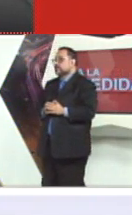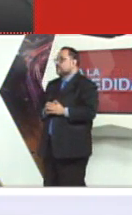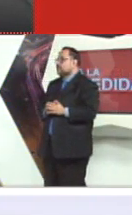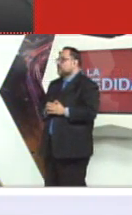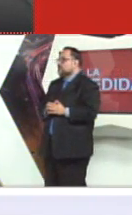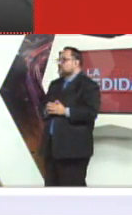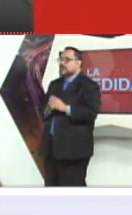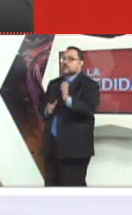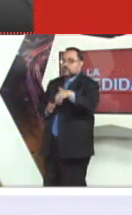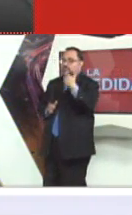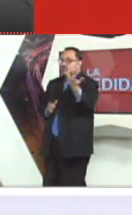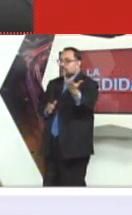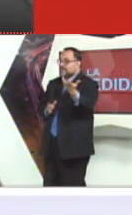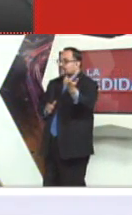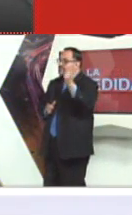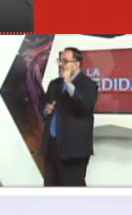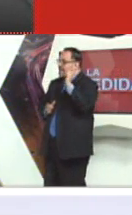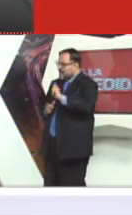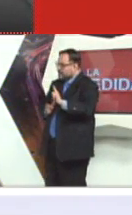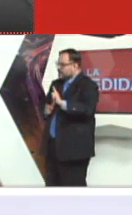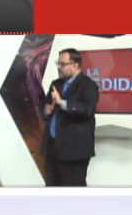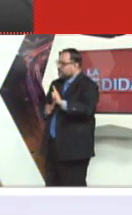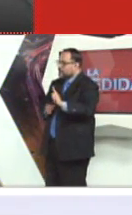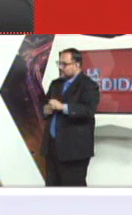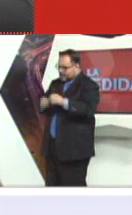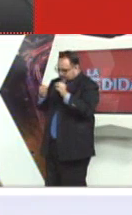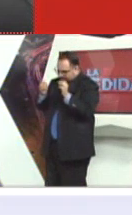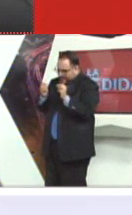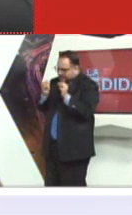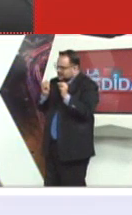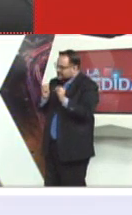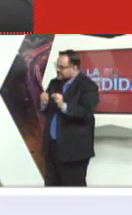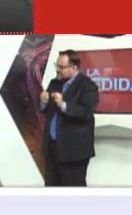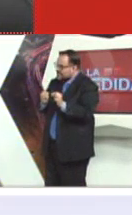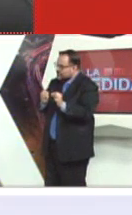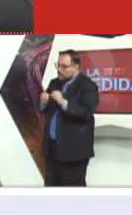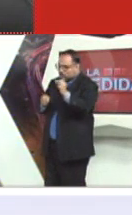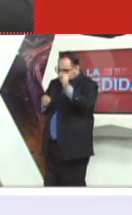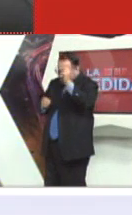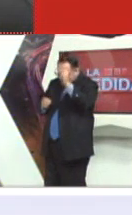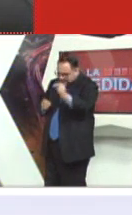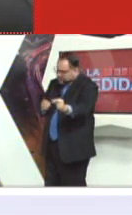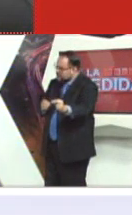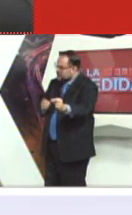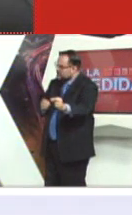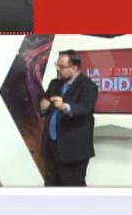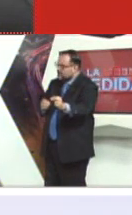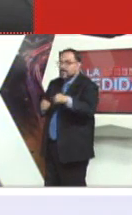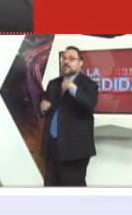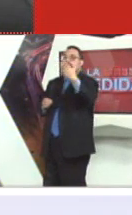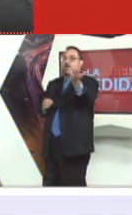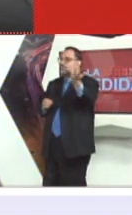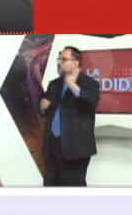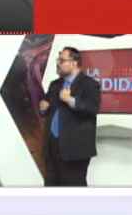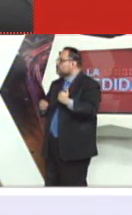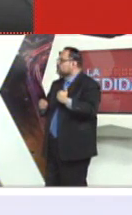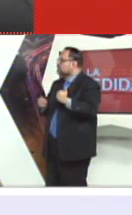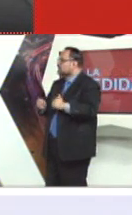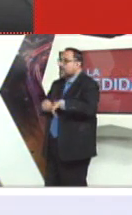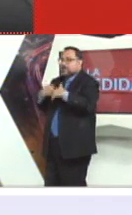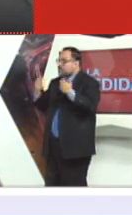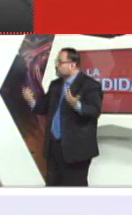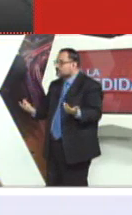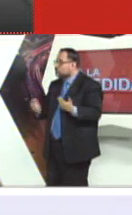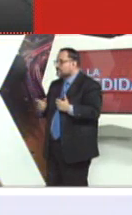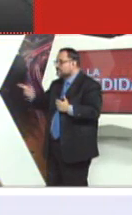explicativa pueda ser, pues también esté el hándicap de que quien enseña no está allí presencialmente para podértelo